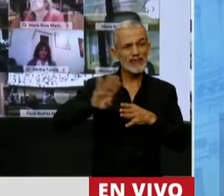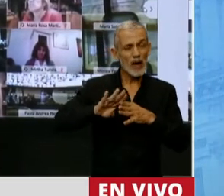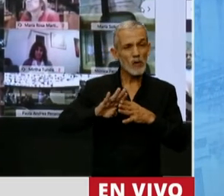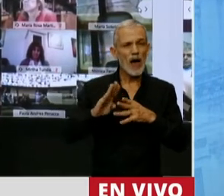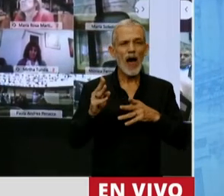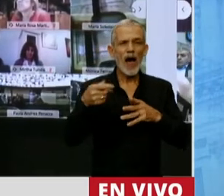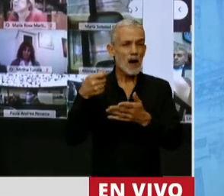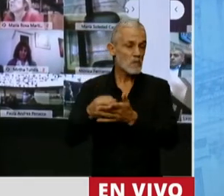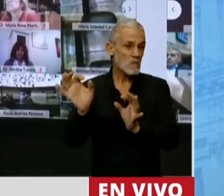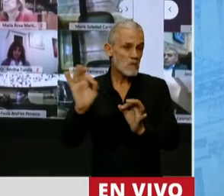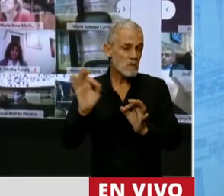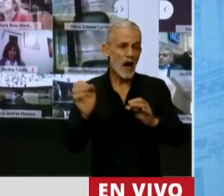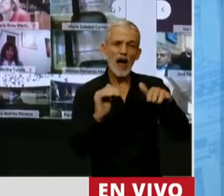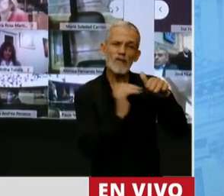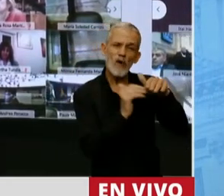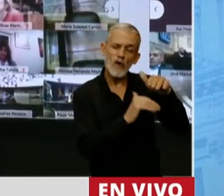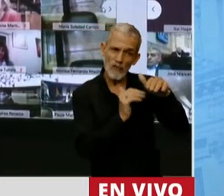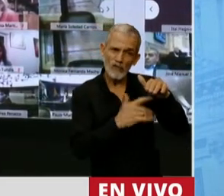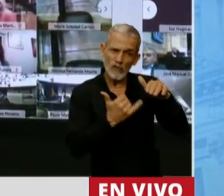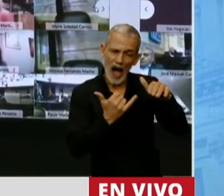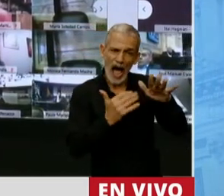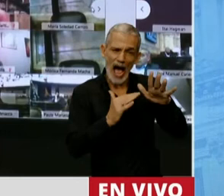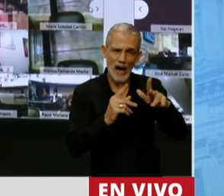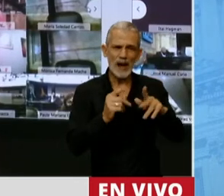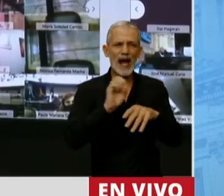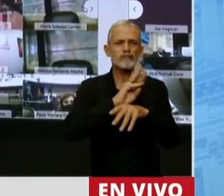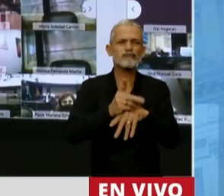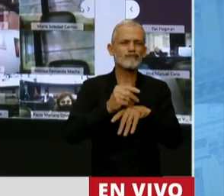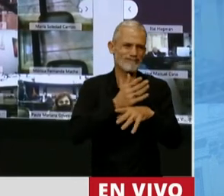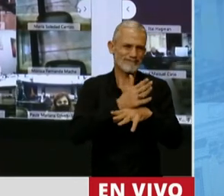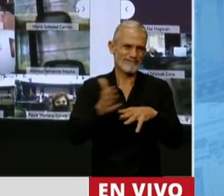para poder hacer frente a esta pandemia.